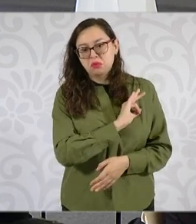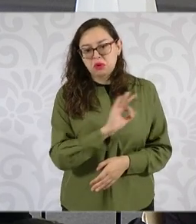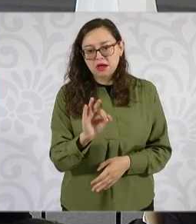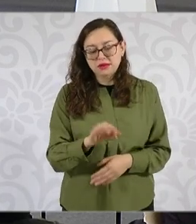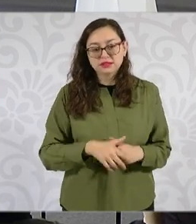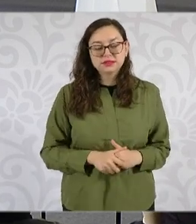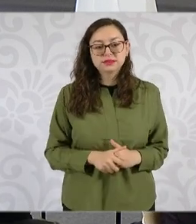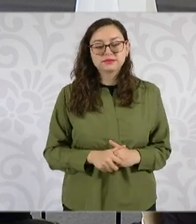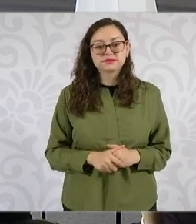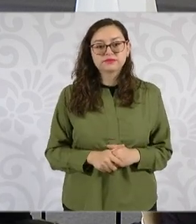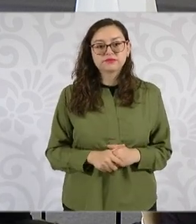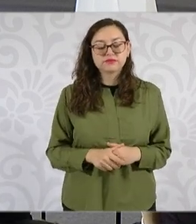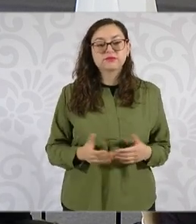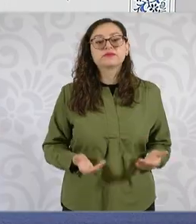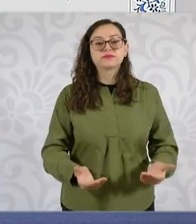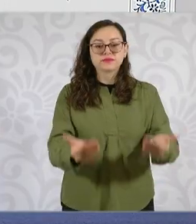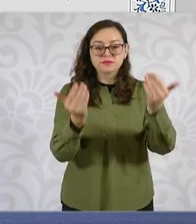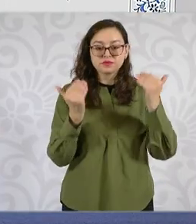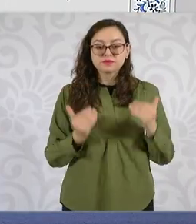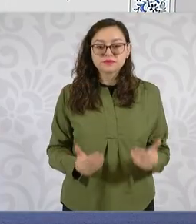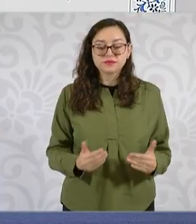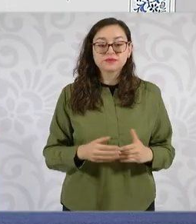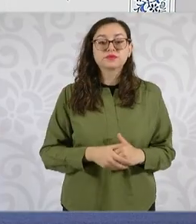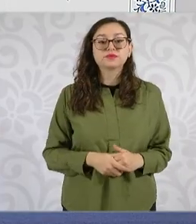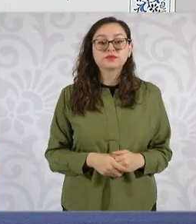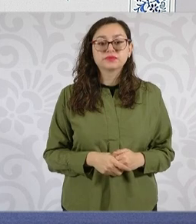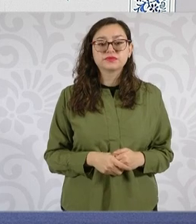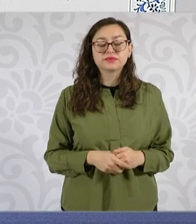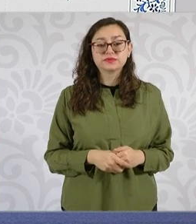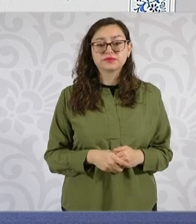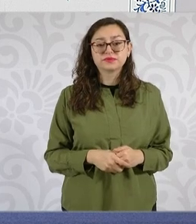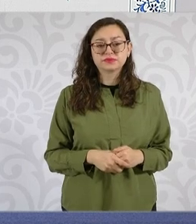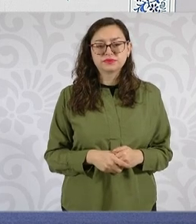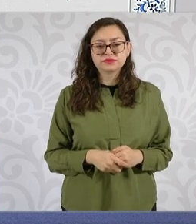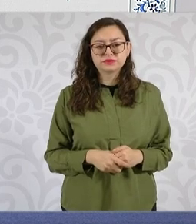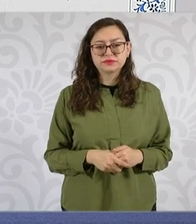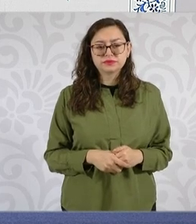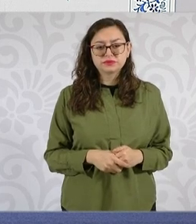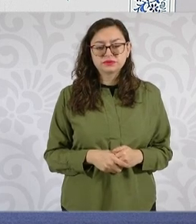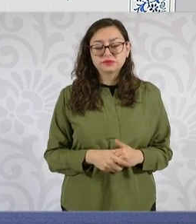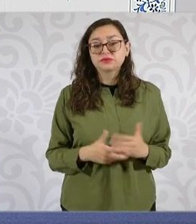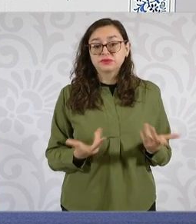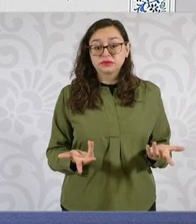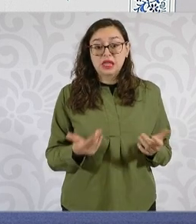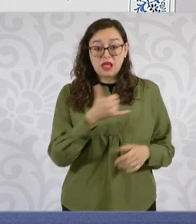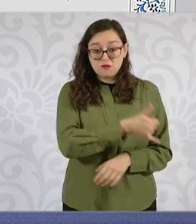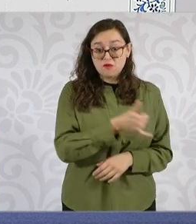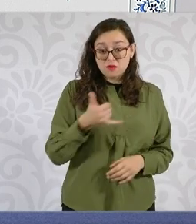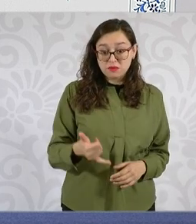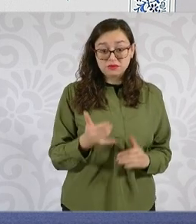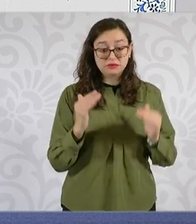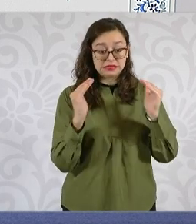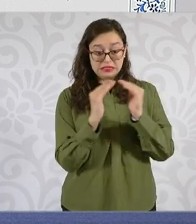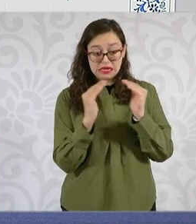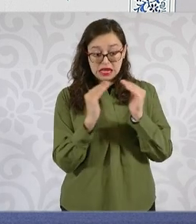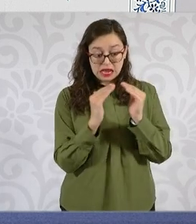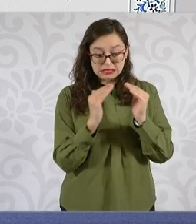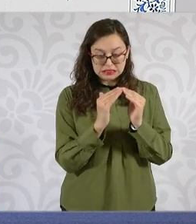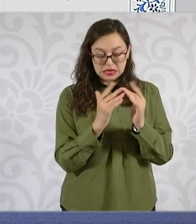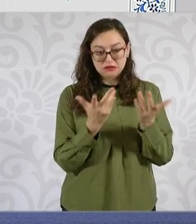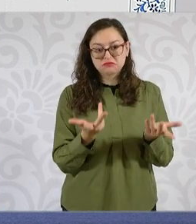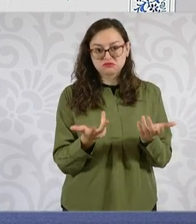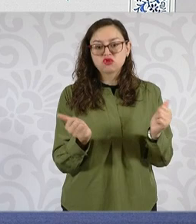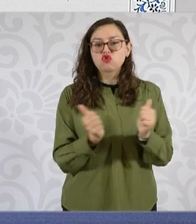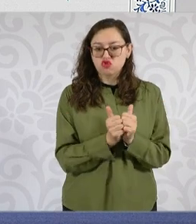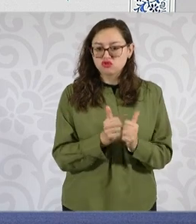En inmuebles propios del Infonavit se va a disponer de vivienda asequible en el esquema de arrendamiento,